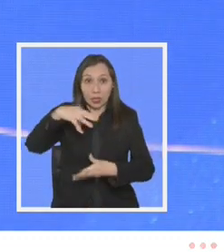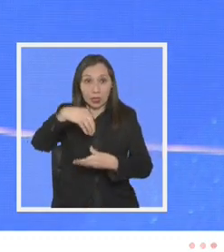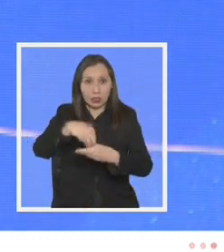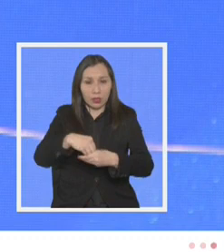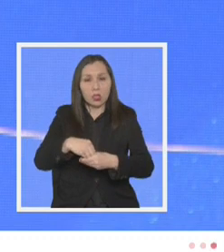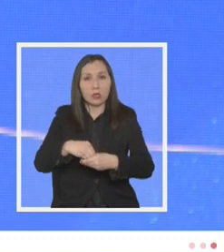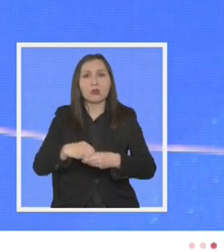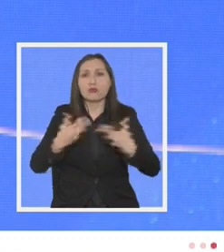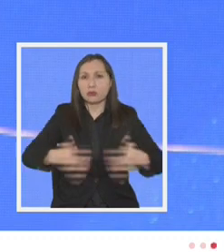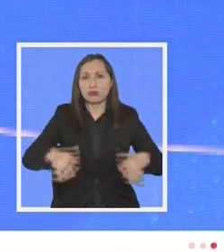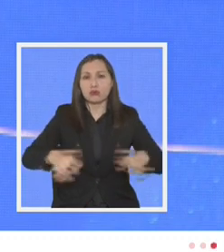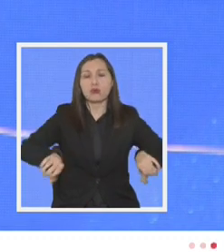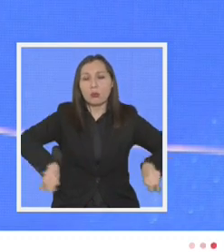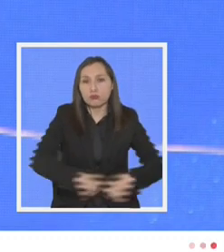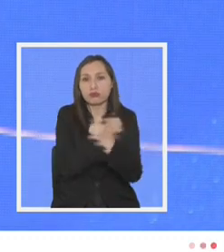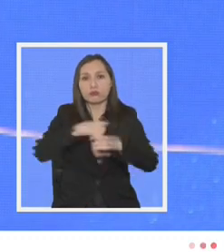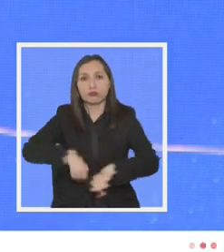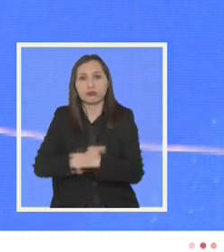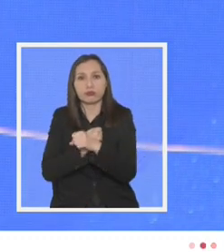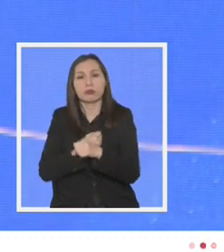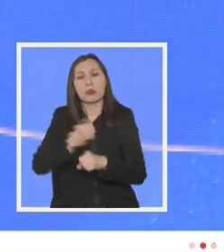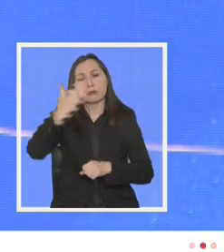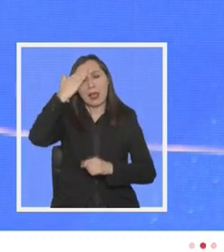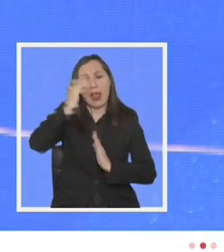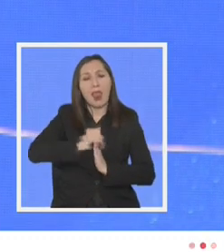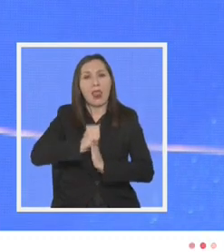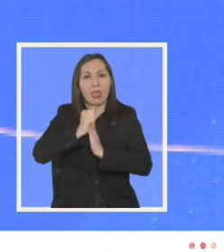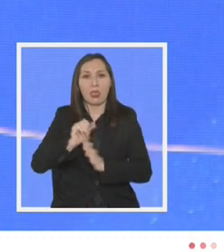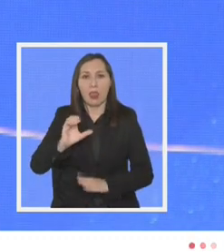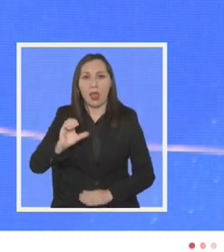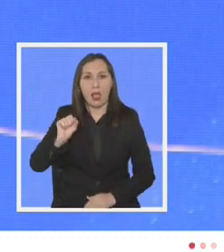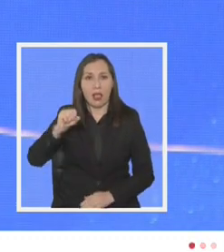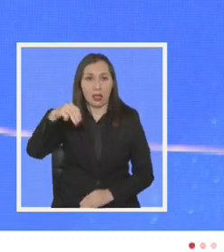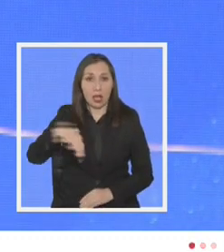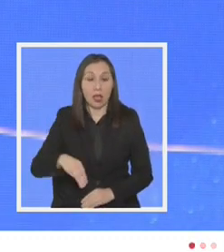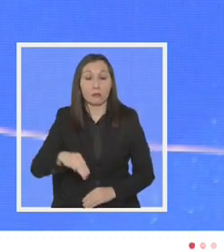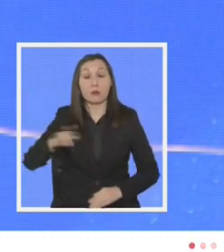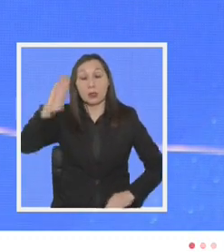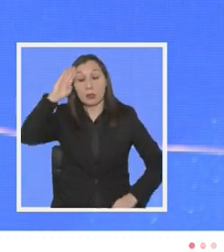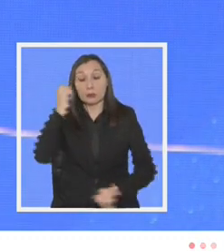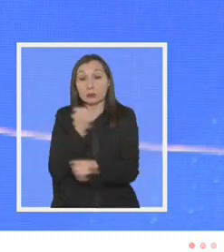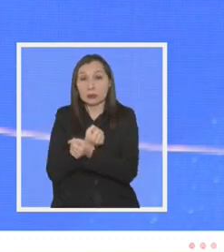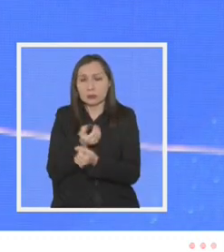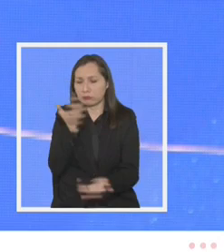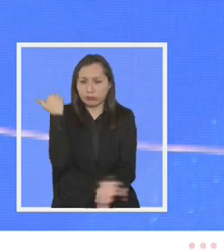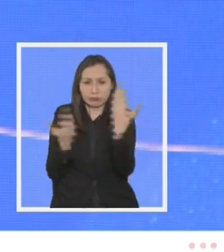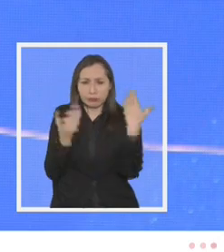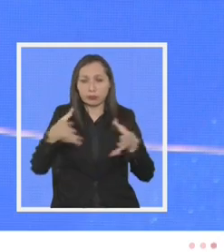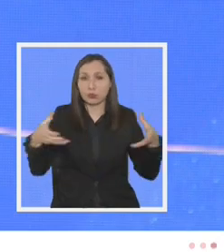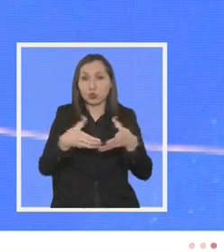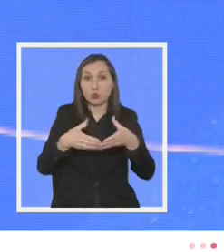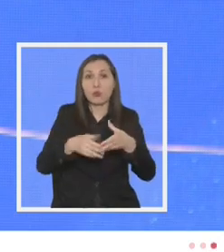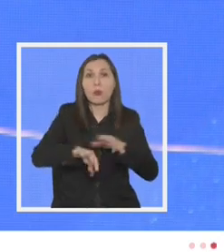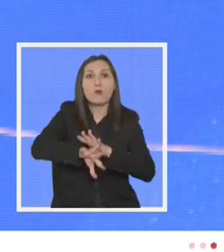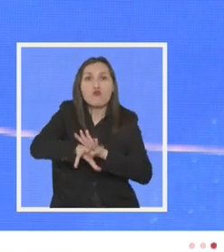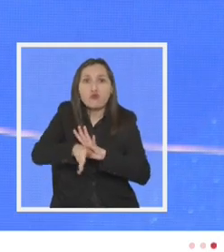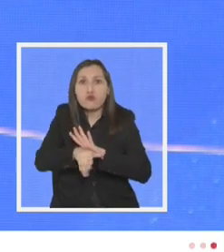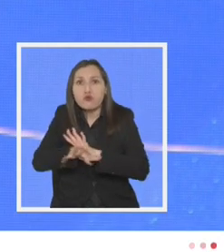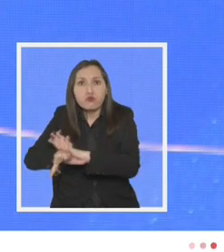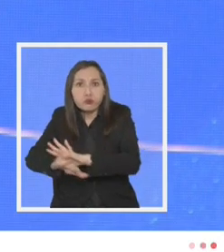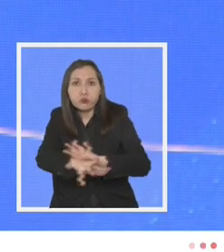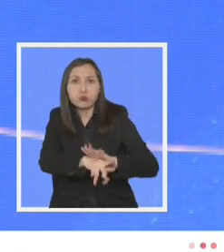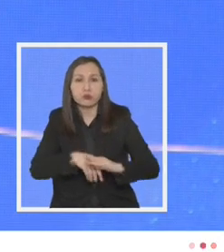están presos los cabecillas de la CAM. Las policías han desmantelado bandas dedicadas al robo de madera